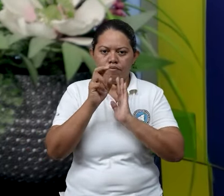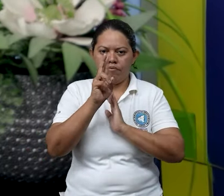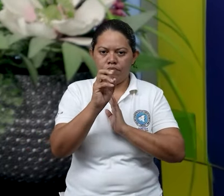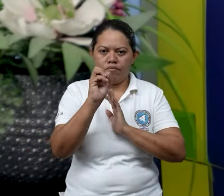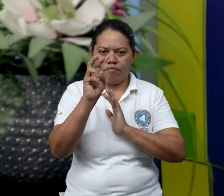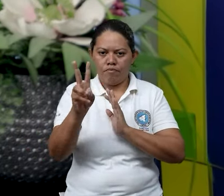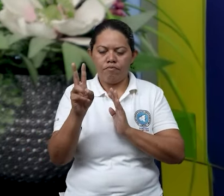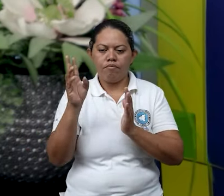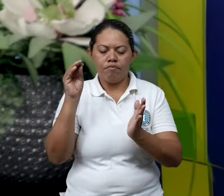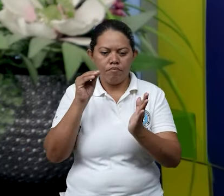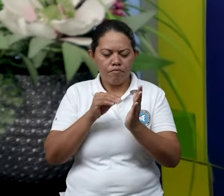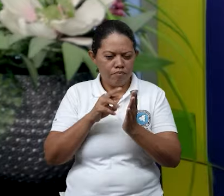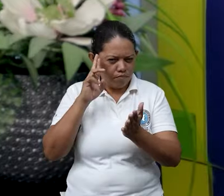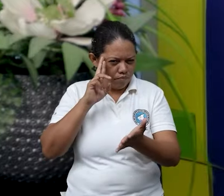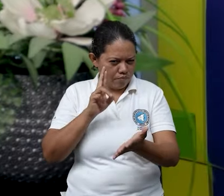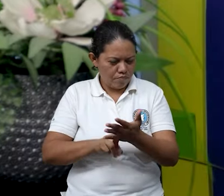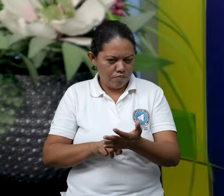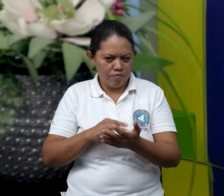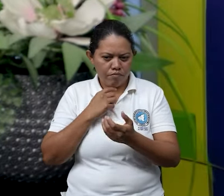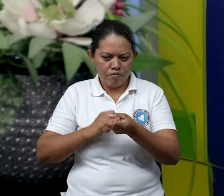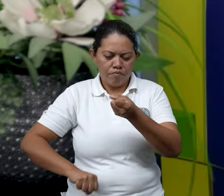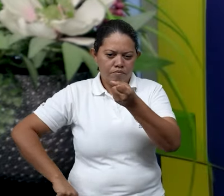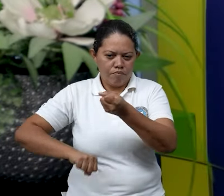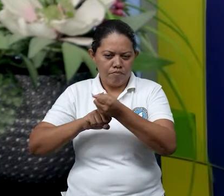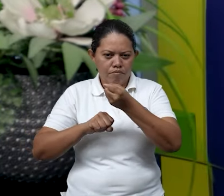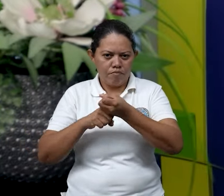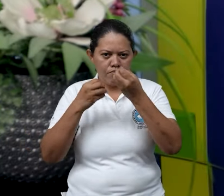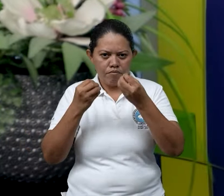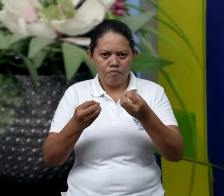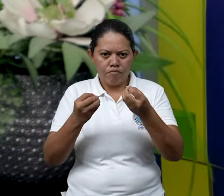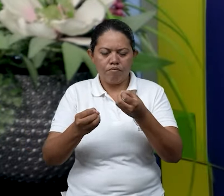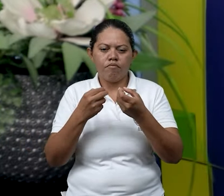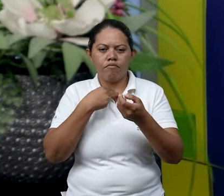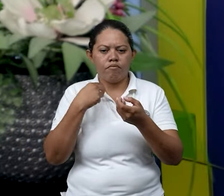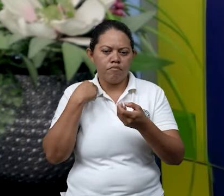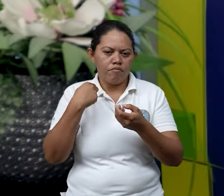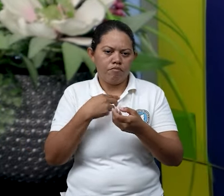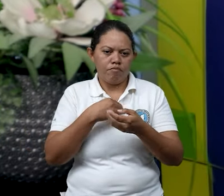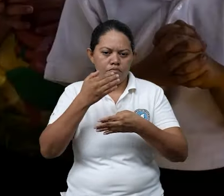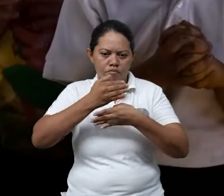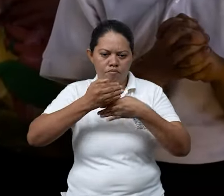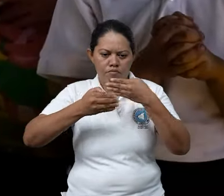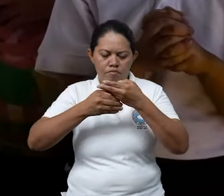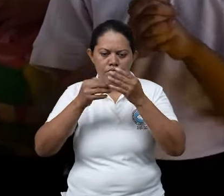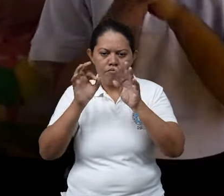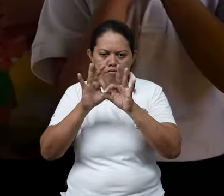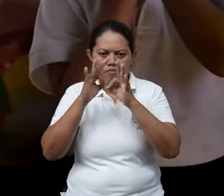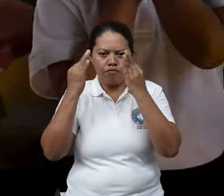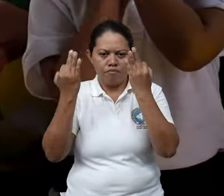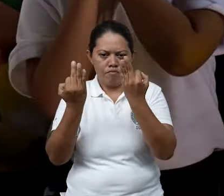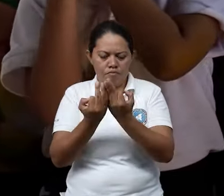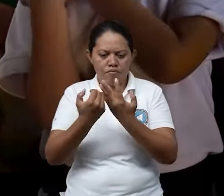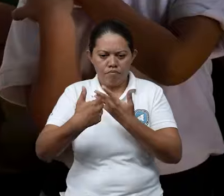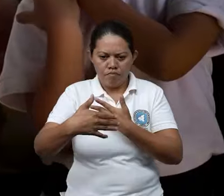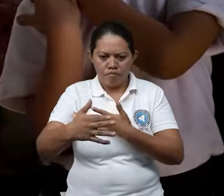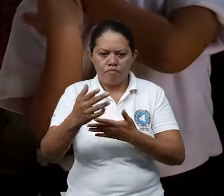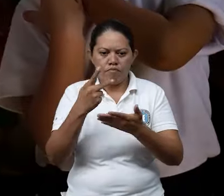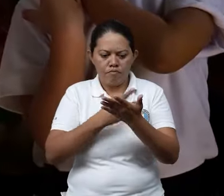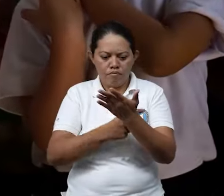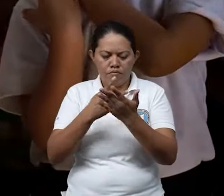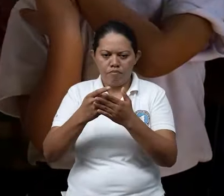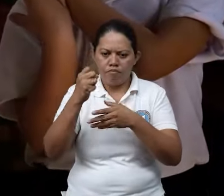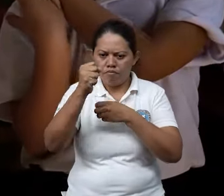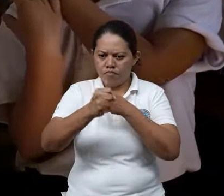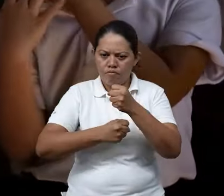se apoyó bastante a todo el territorio nacional para la construcción de planes familiares. En ese entonces, al